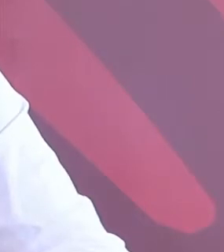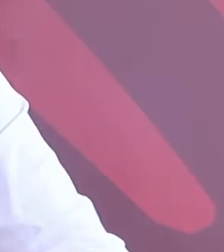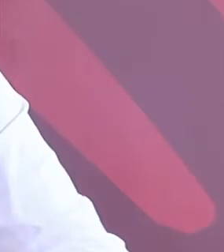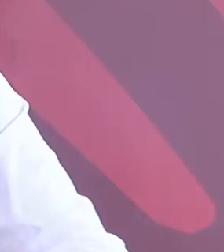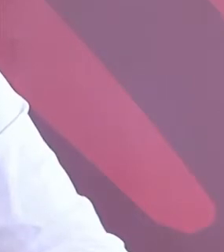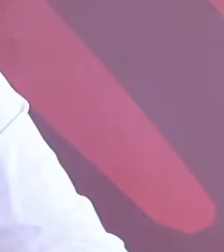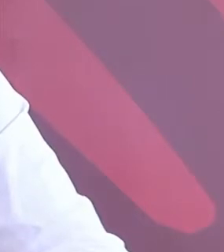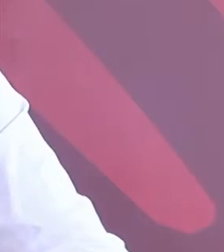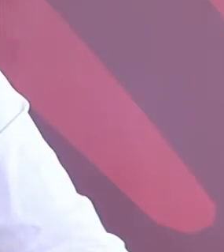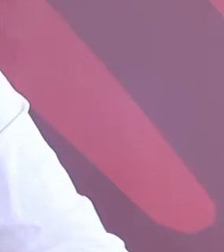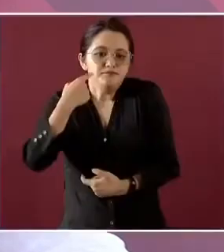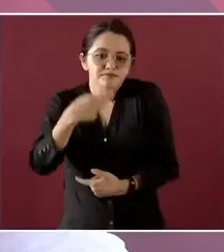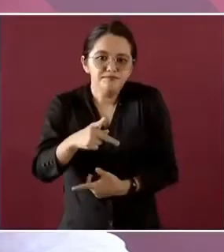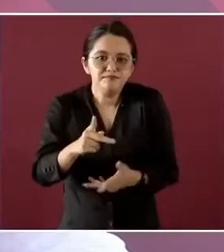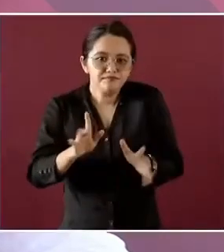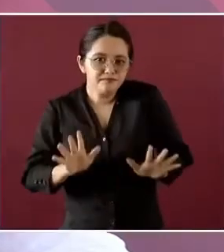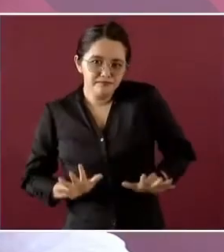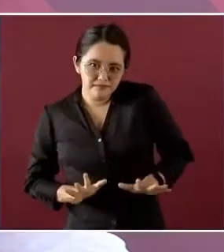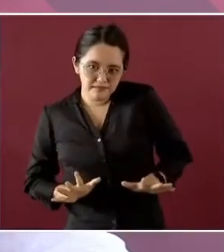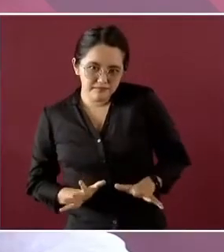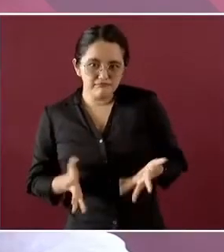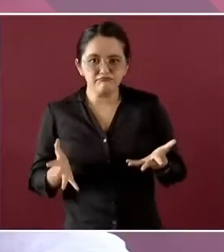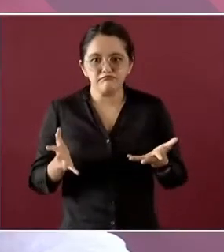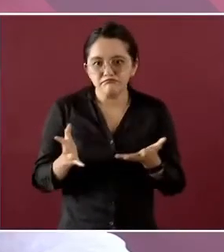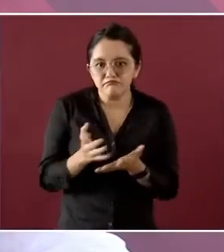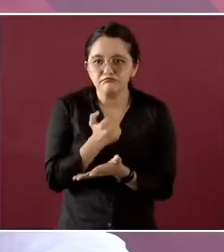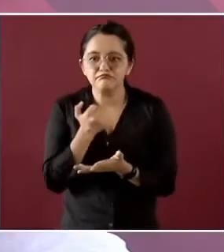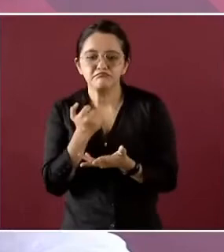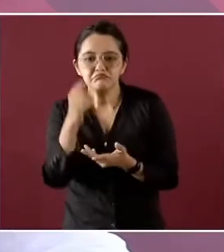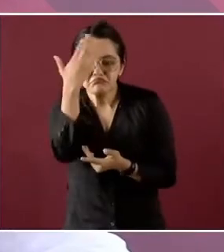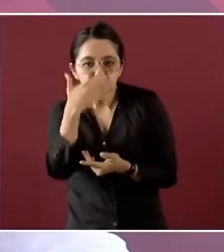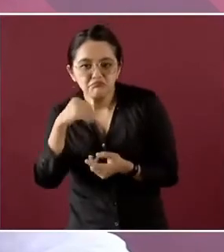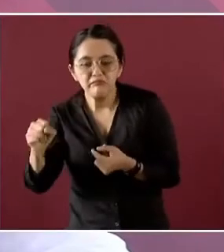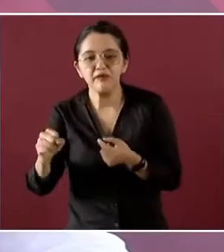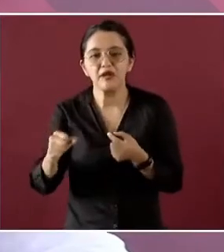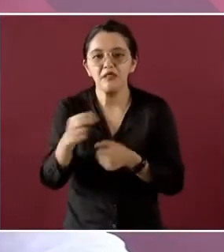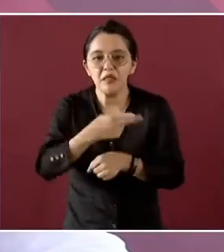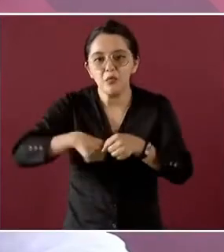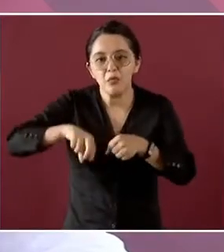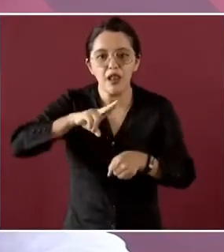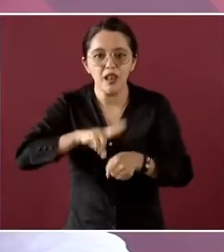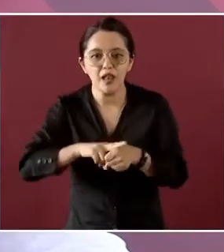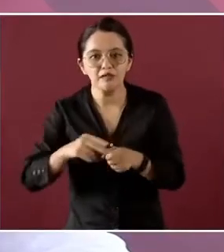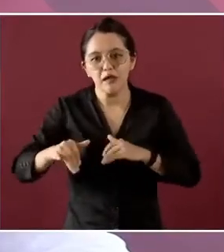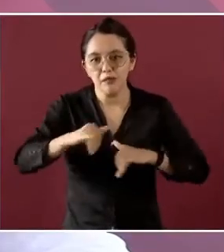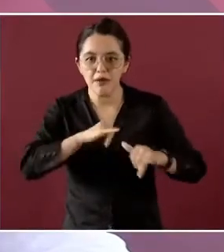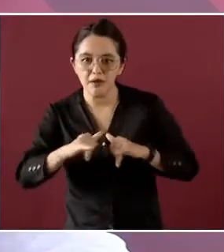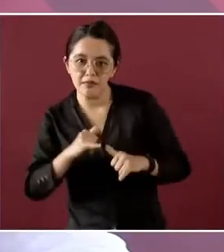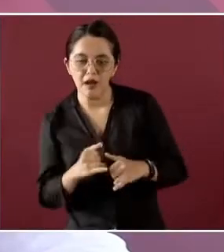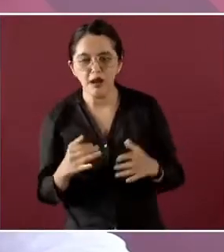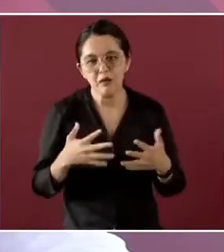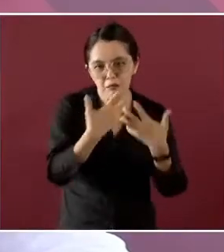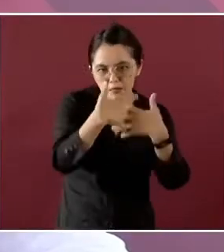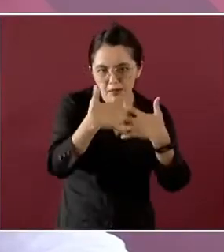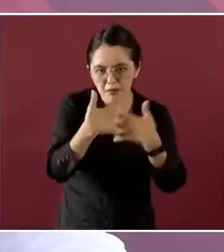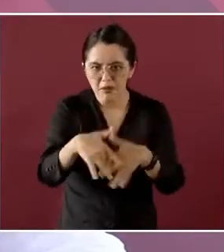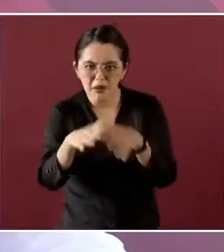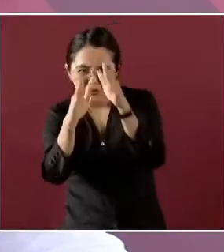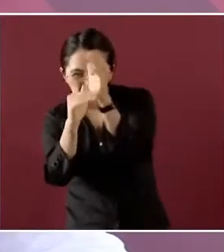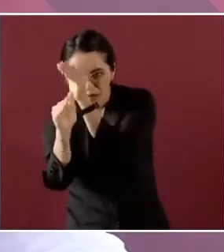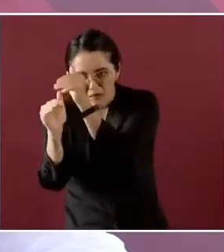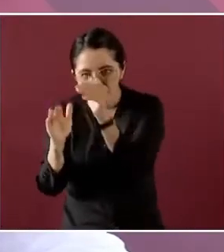talento, recursos naturales, ubicación geográfica, industrias estratégicas y tratados comerciales,